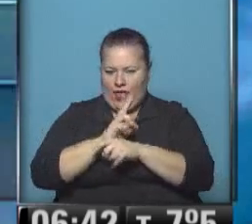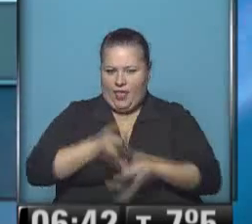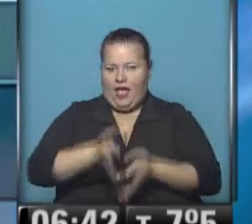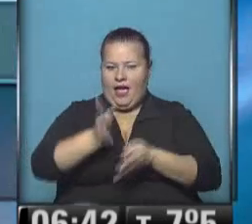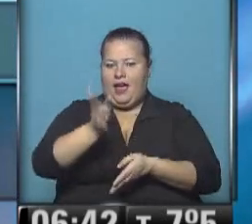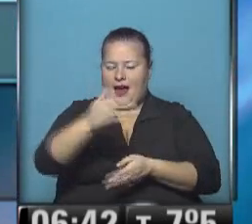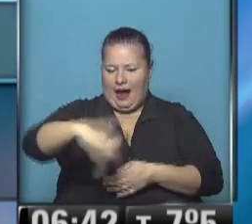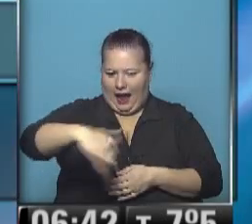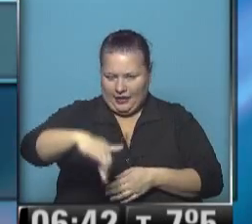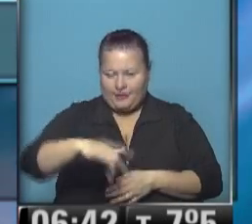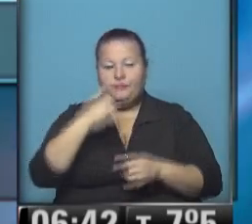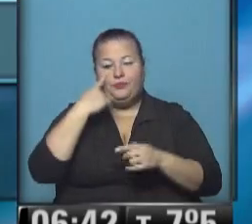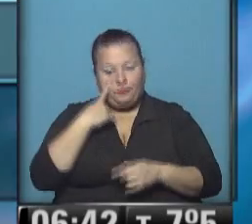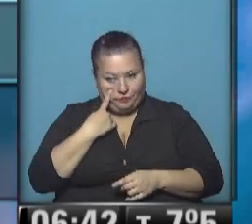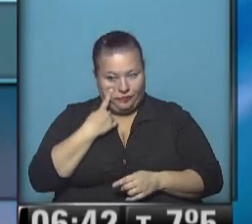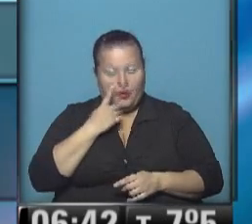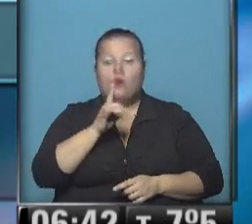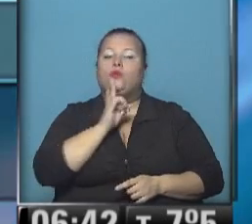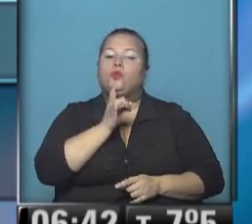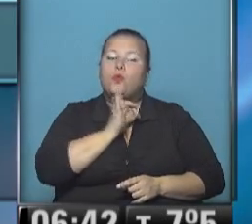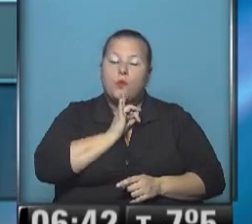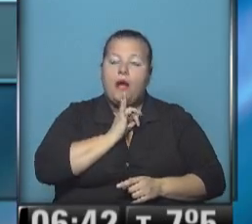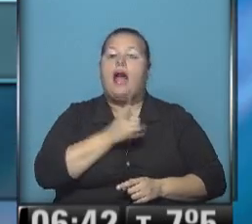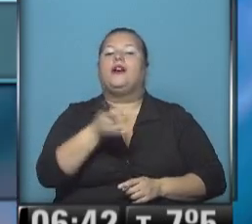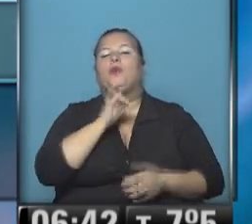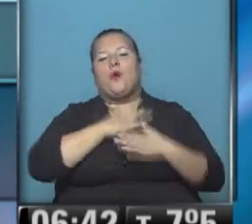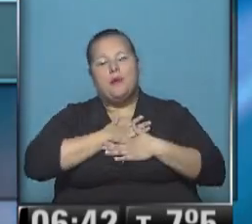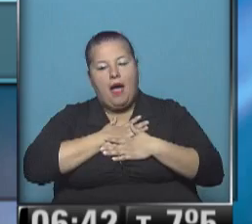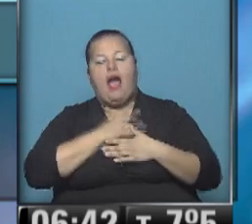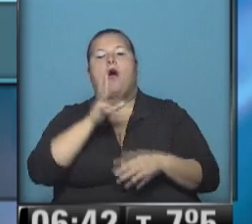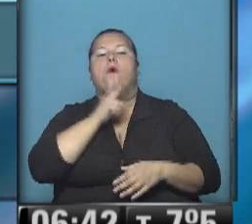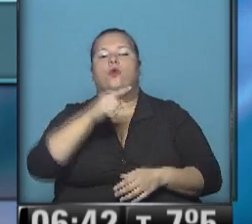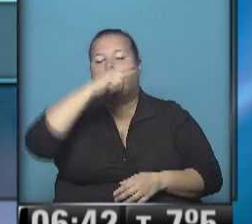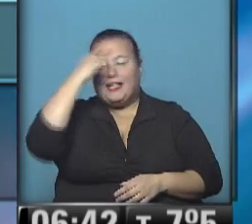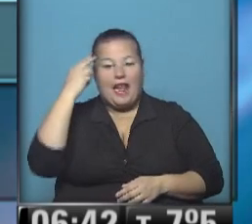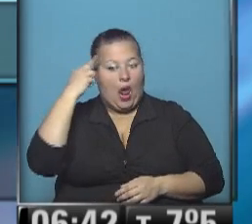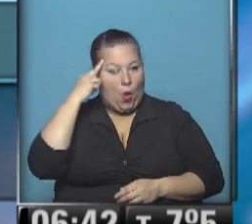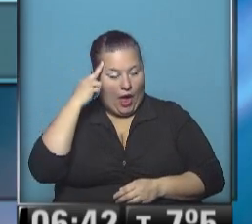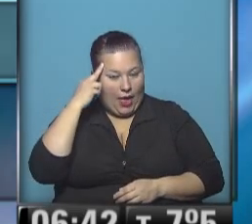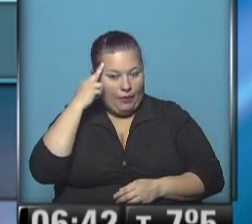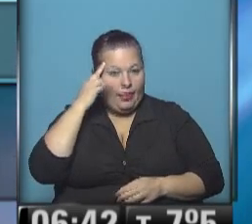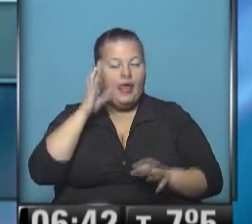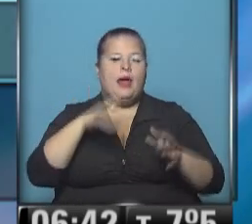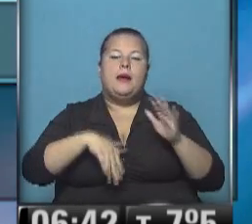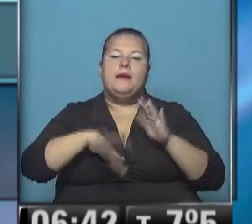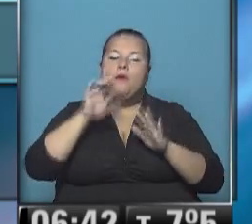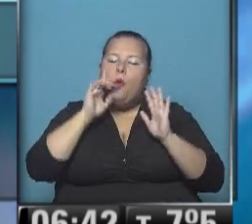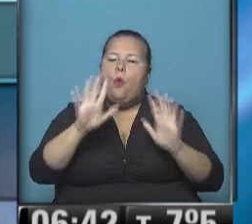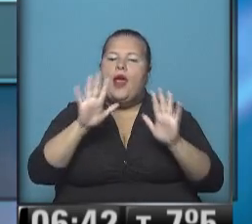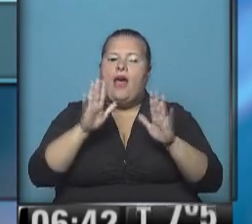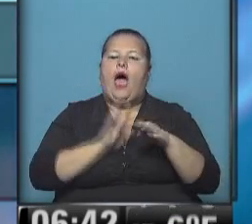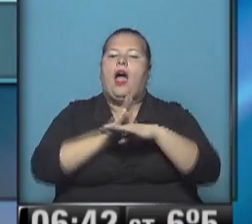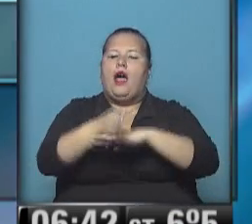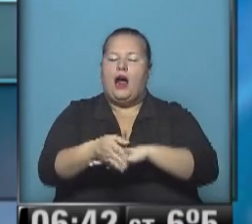la calzada. Atención, Tucumán, Tucumán, querido, Ruta Nacional 9, máximo cuidado en el